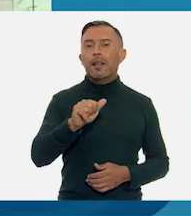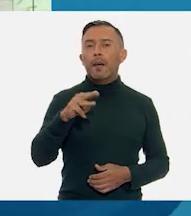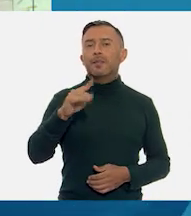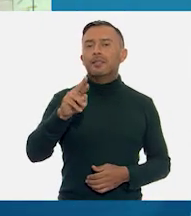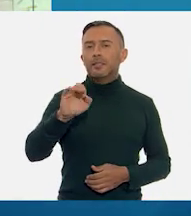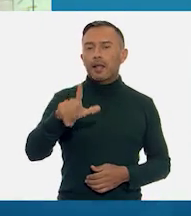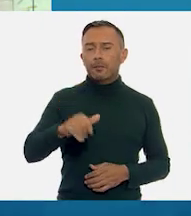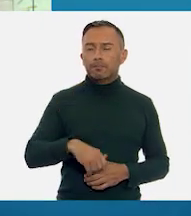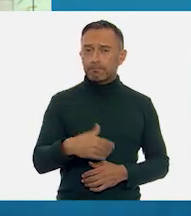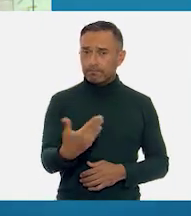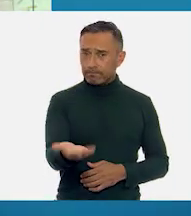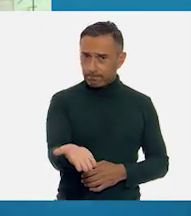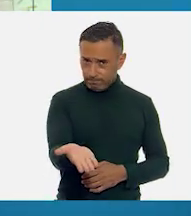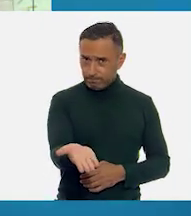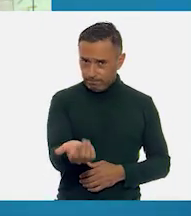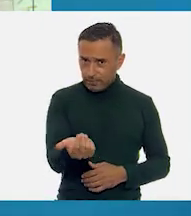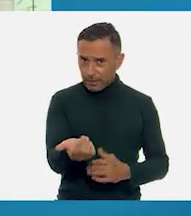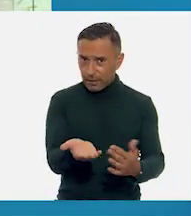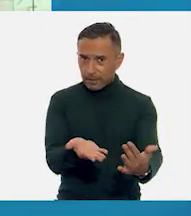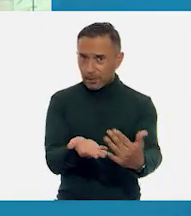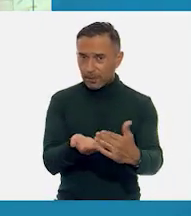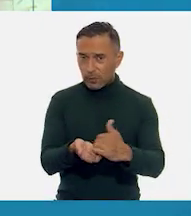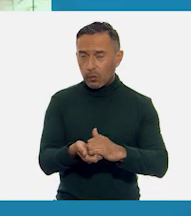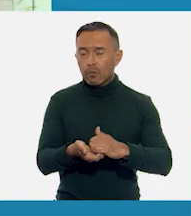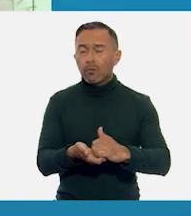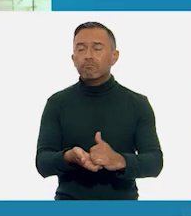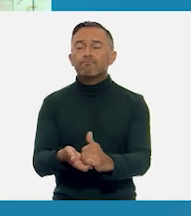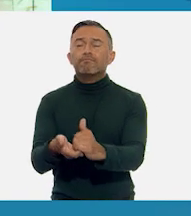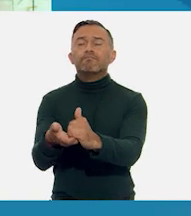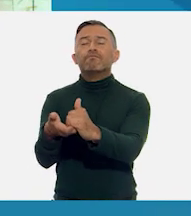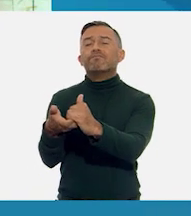Dame la mano y danzaremos.